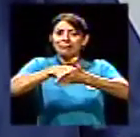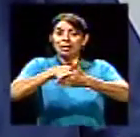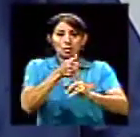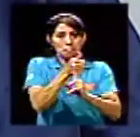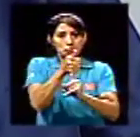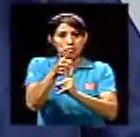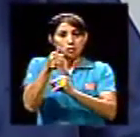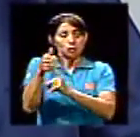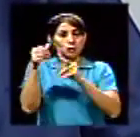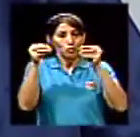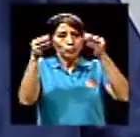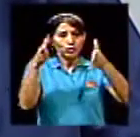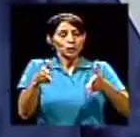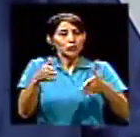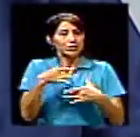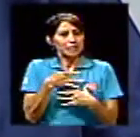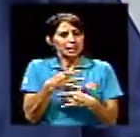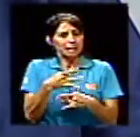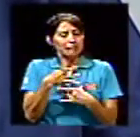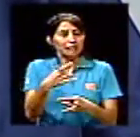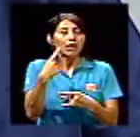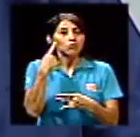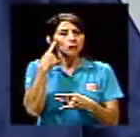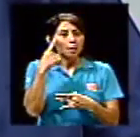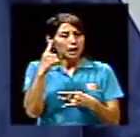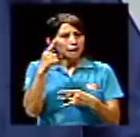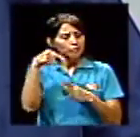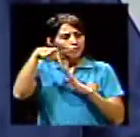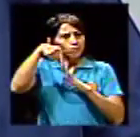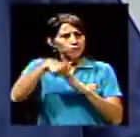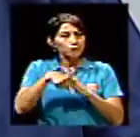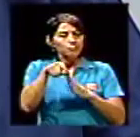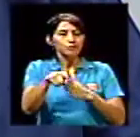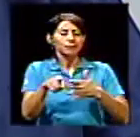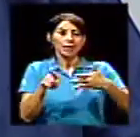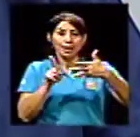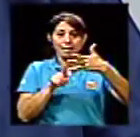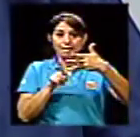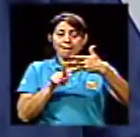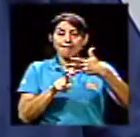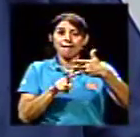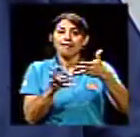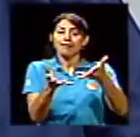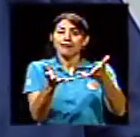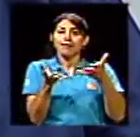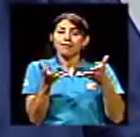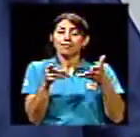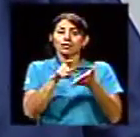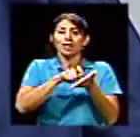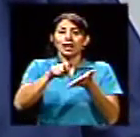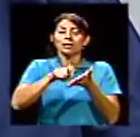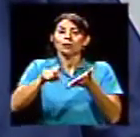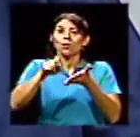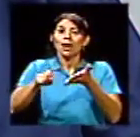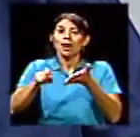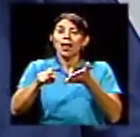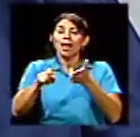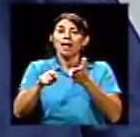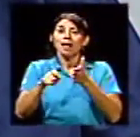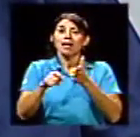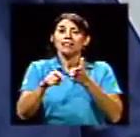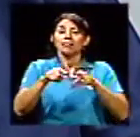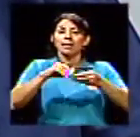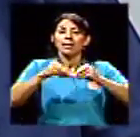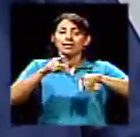profesores que quieren meterse en esa área bastante bien. Queremos proyectar bastante la escuela hacia afuera, ¿no?